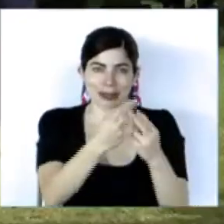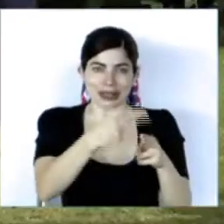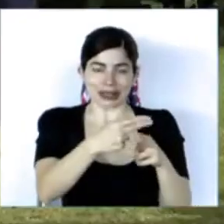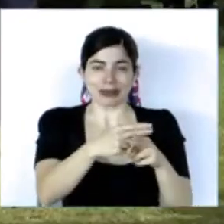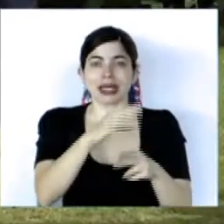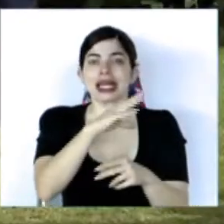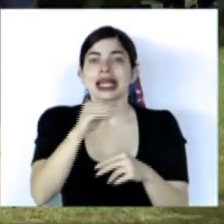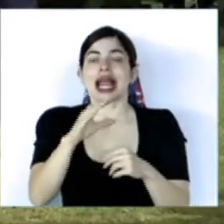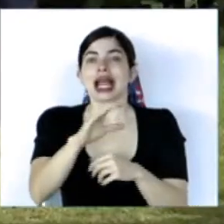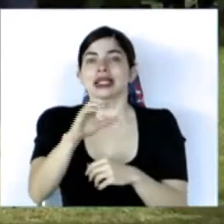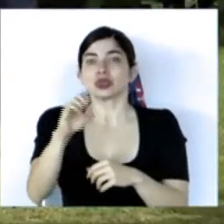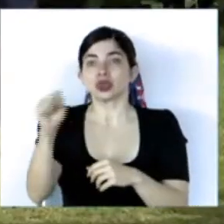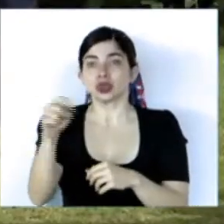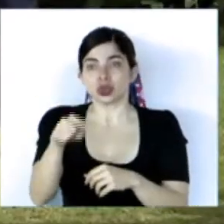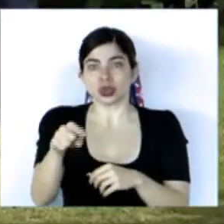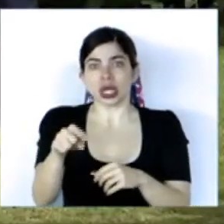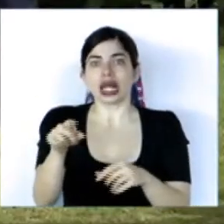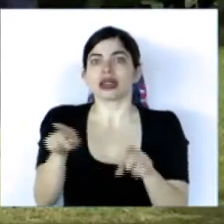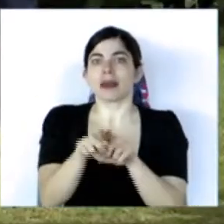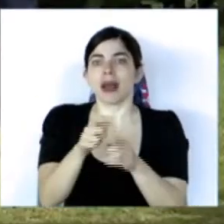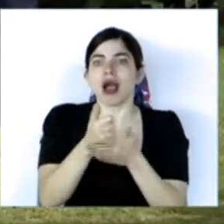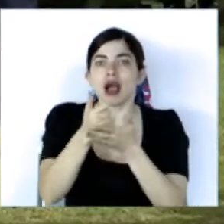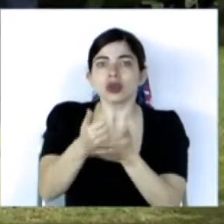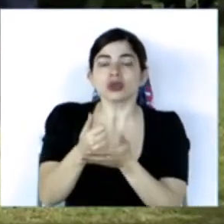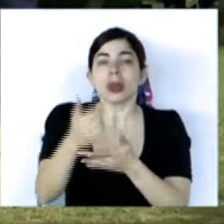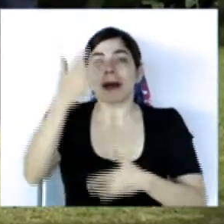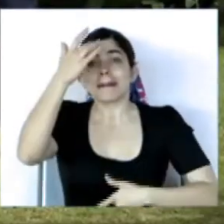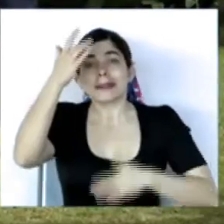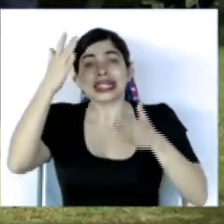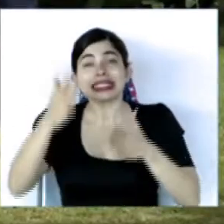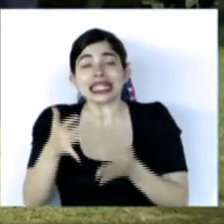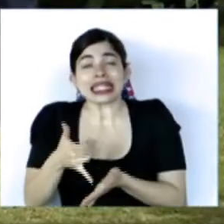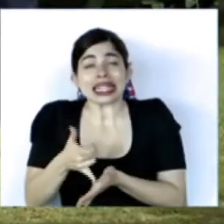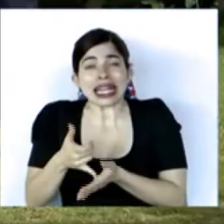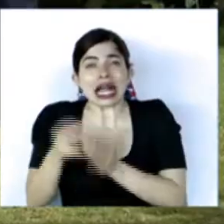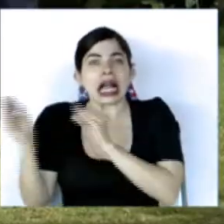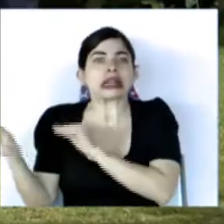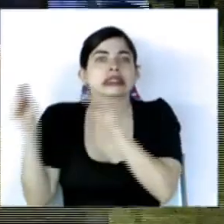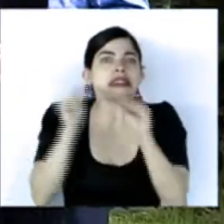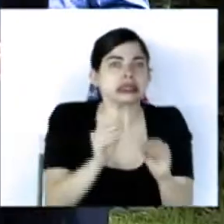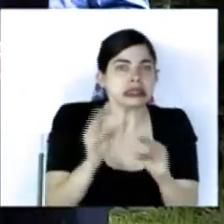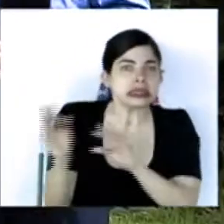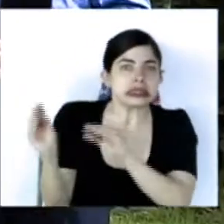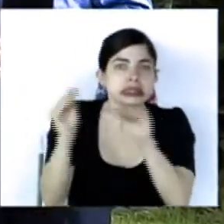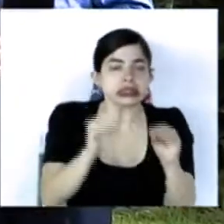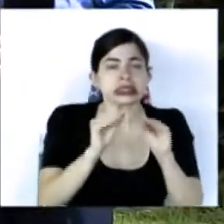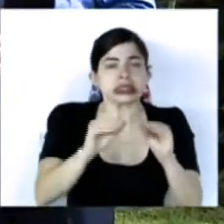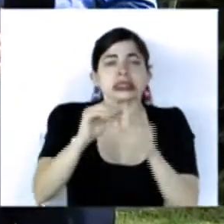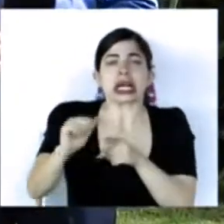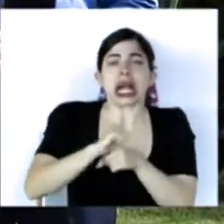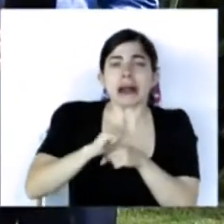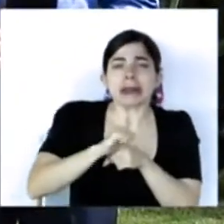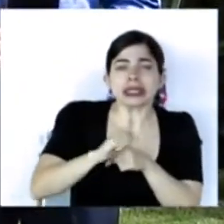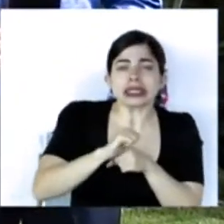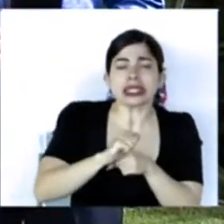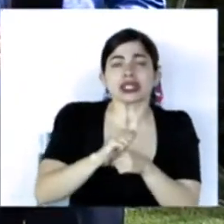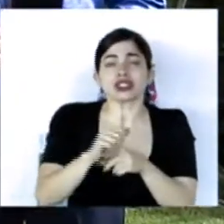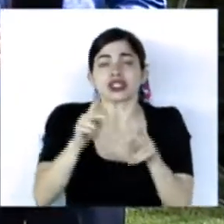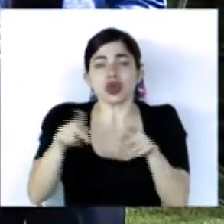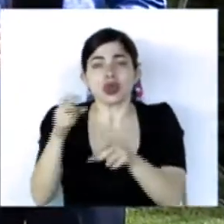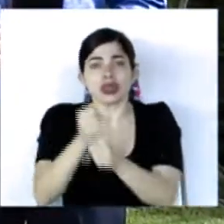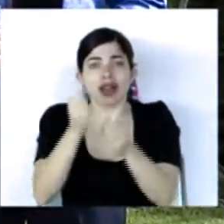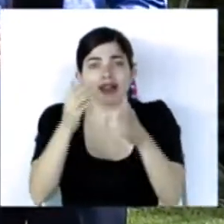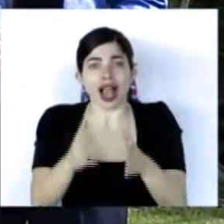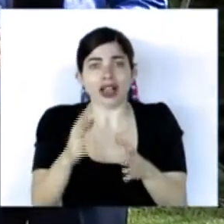de segundo social han colaborado también en el traslado de pacientes en condición crítica la capacitación y preparación del personal del servicio de